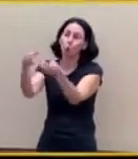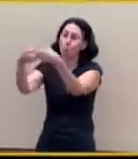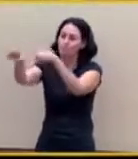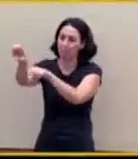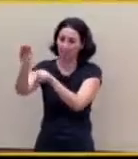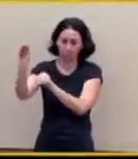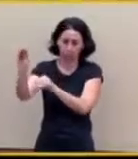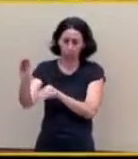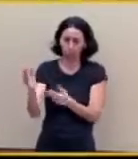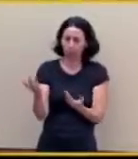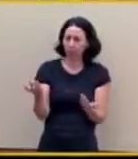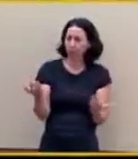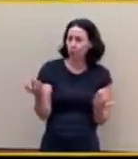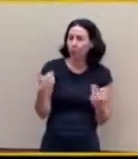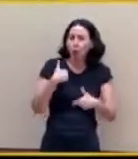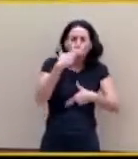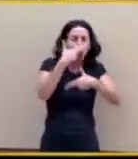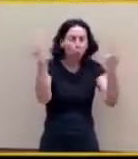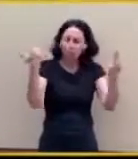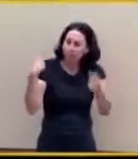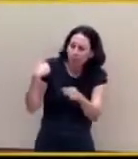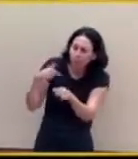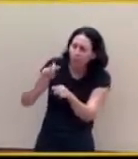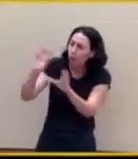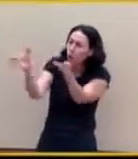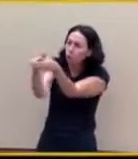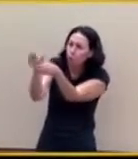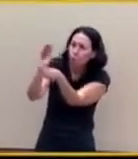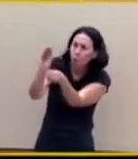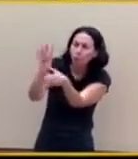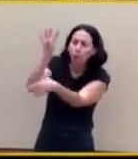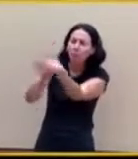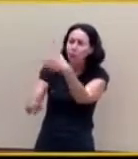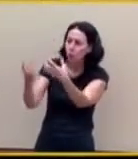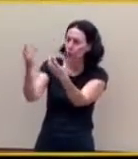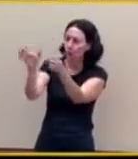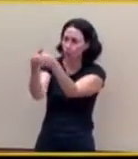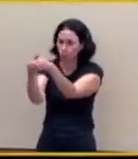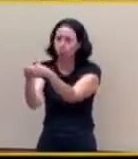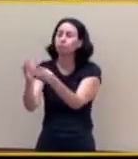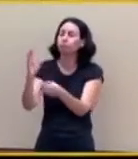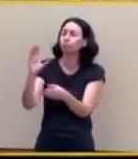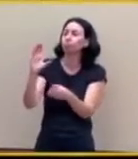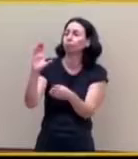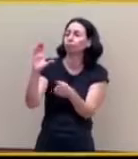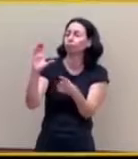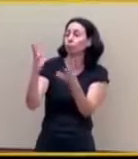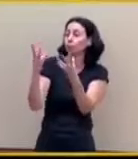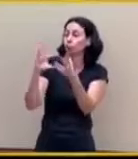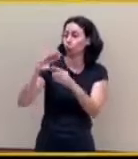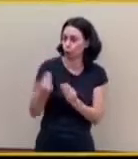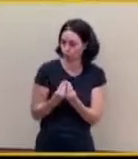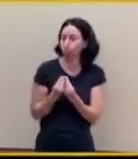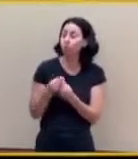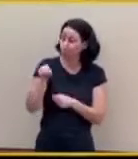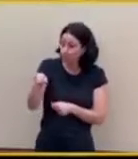en las pymes, sean menores. Como, por ejemplo, rebajar el IRPF a las rentas medias